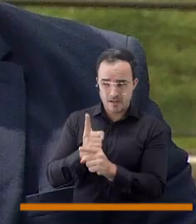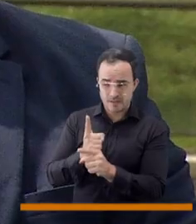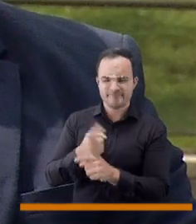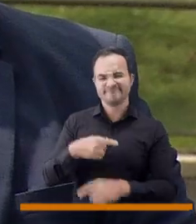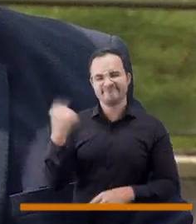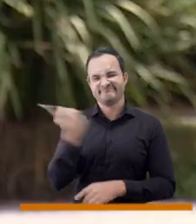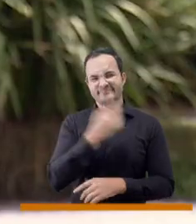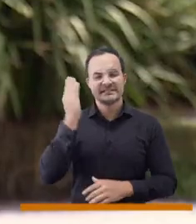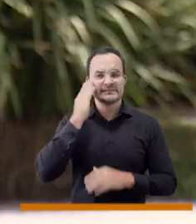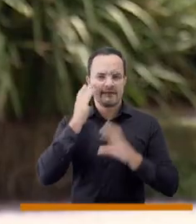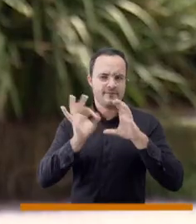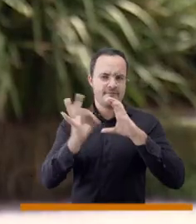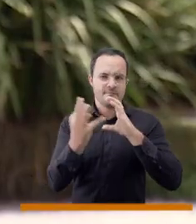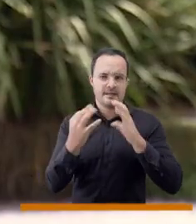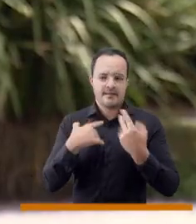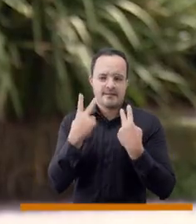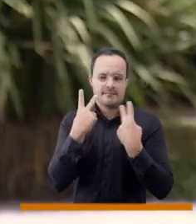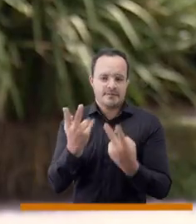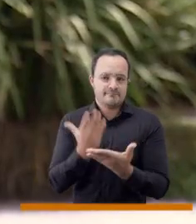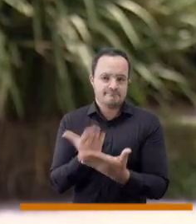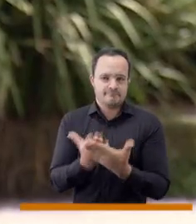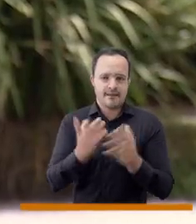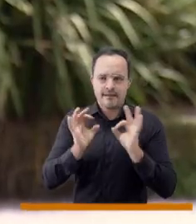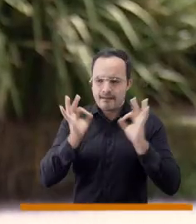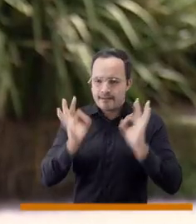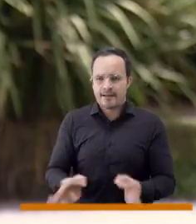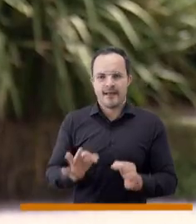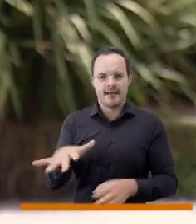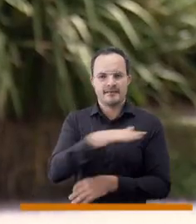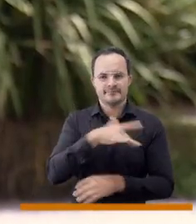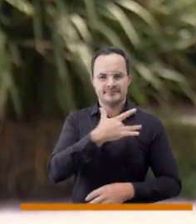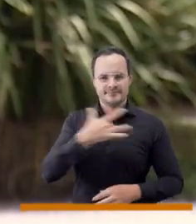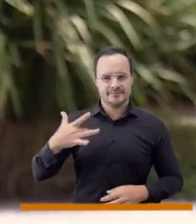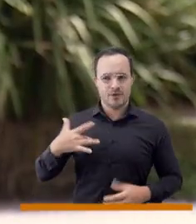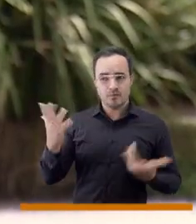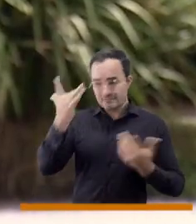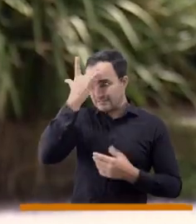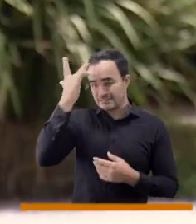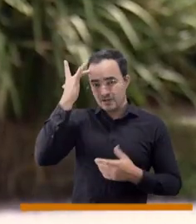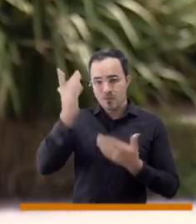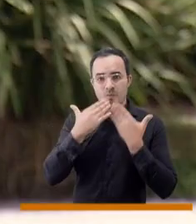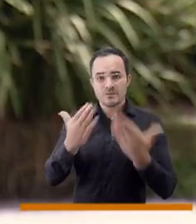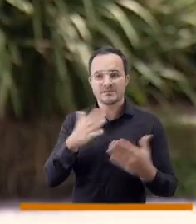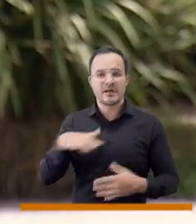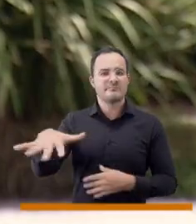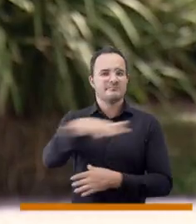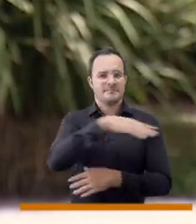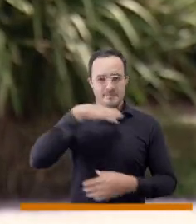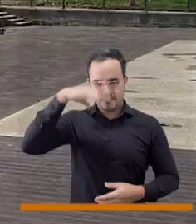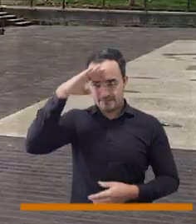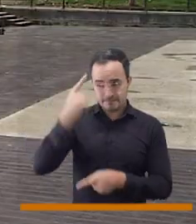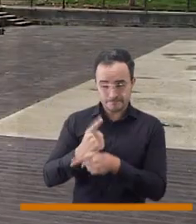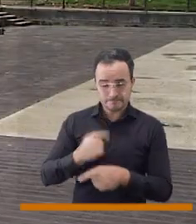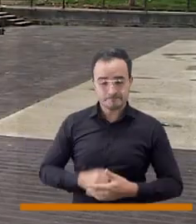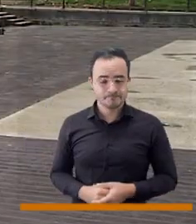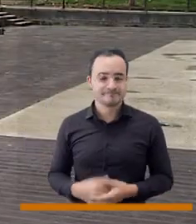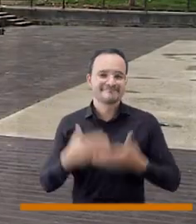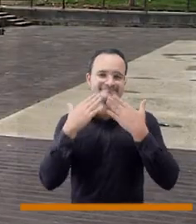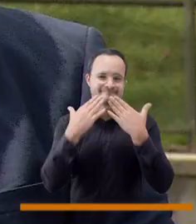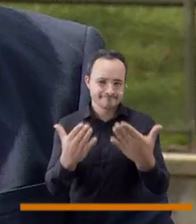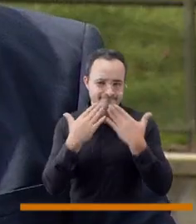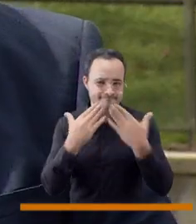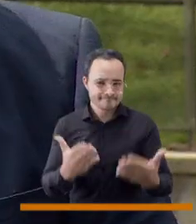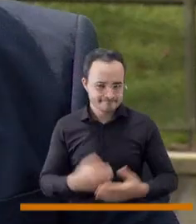de familia, uno de los mejores sitios para poder palpar ese estado de la salud mental en la ciudad de Medellín. Bienvenido y gracias.